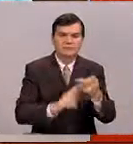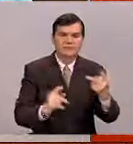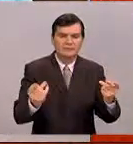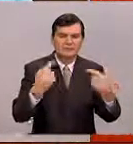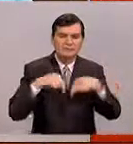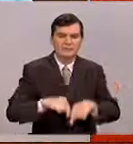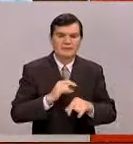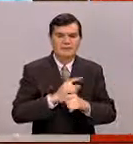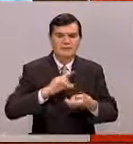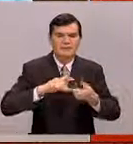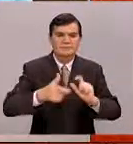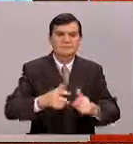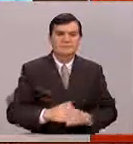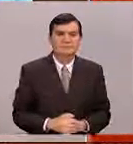corte, regresamos, esto es México al Día.